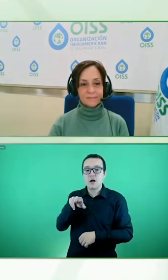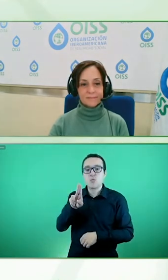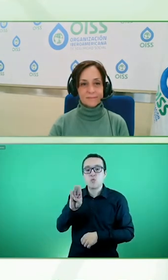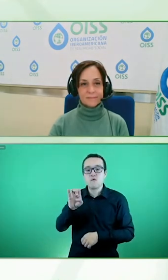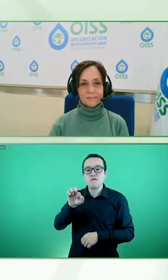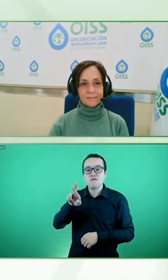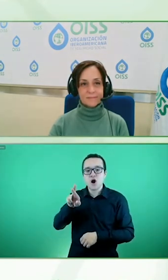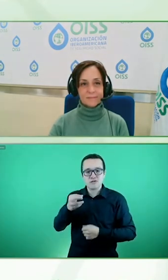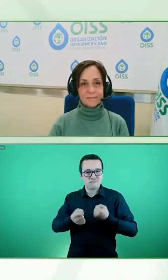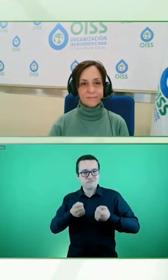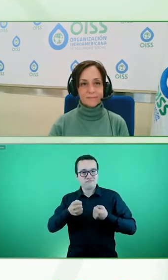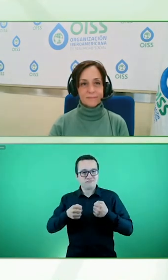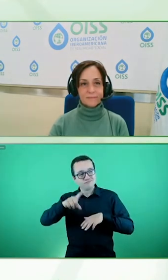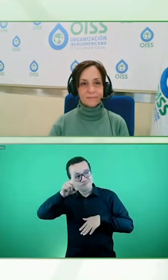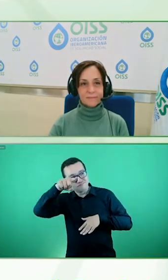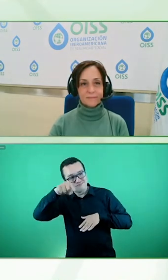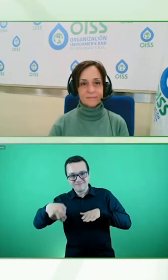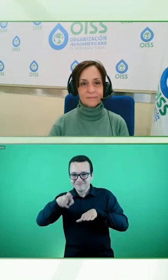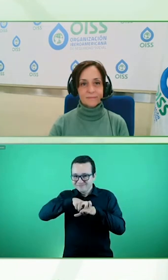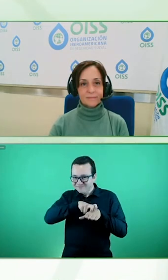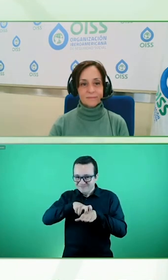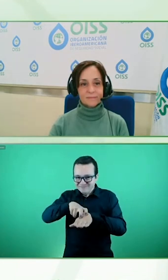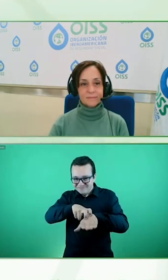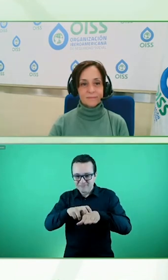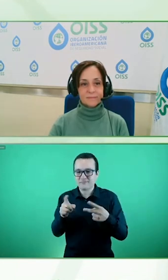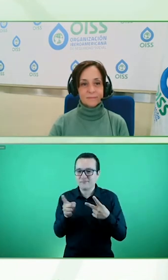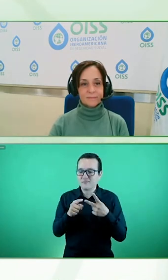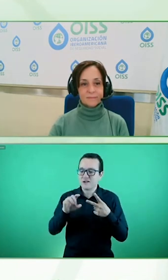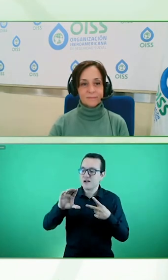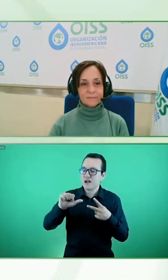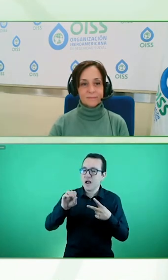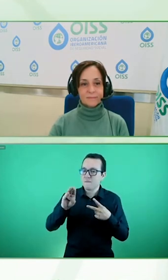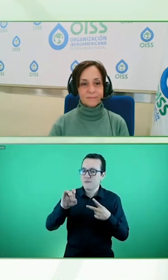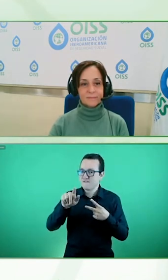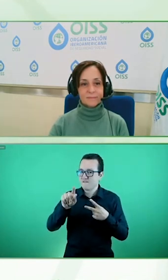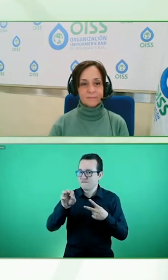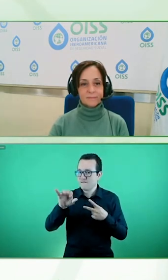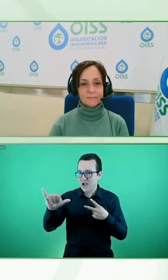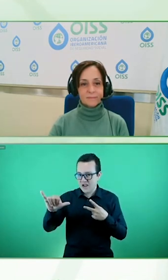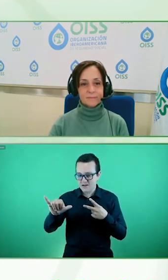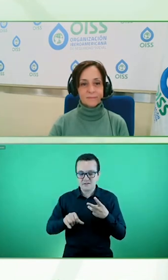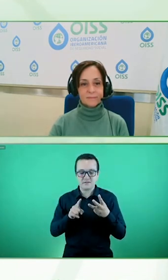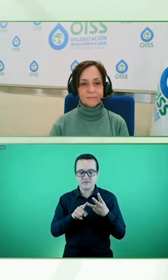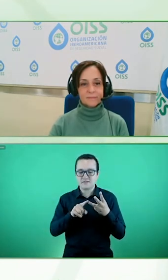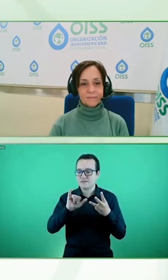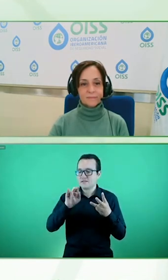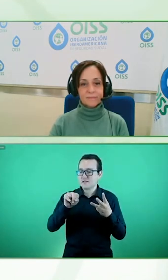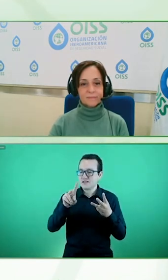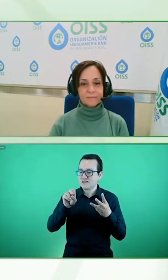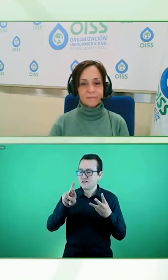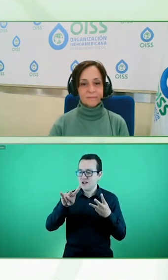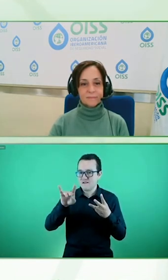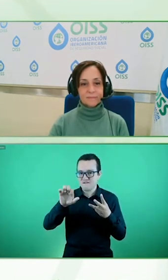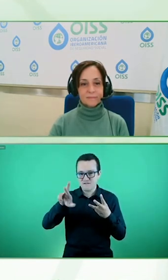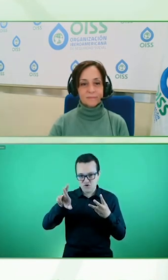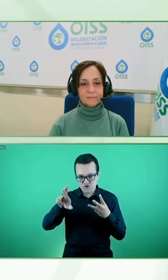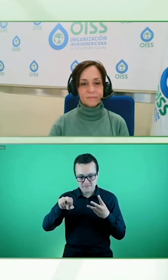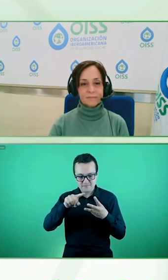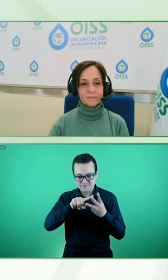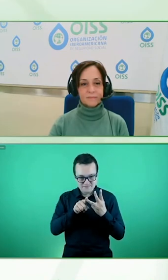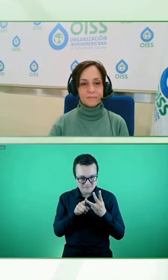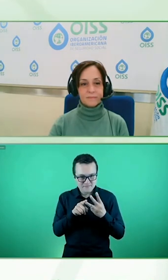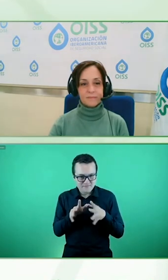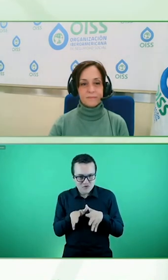cómo es la experiencia de pasajeros y pasajeras con discapacidad y de drivers al momento de llevar a personas con discapacidad luego